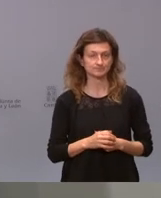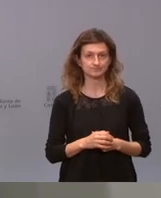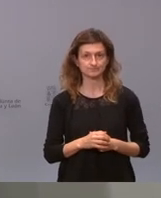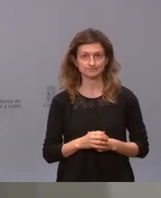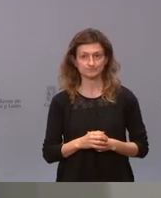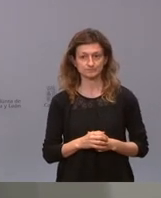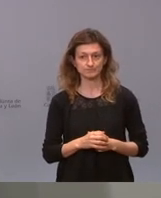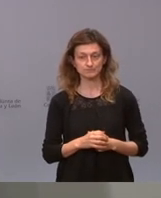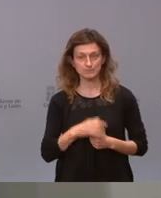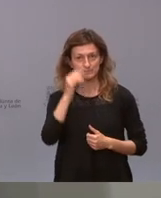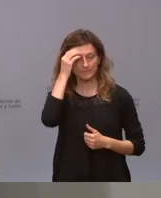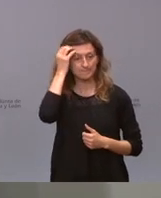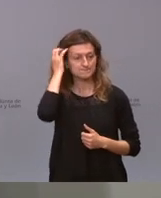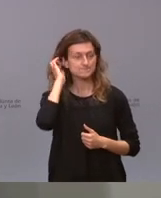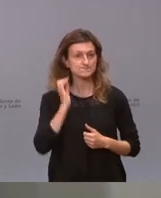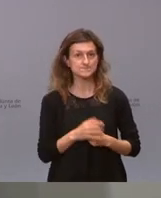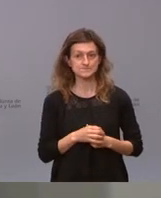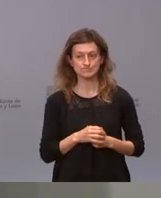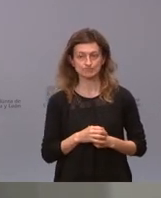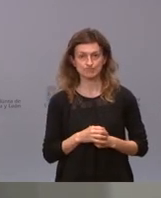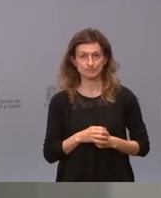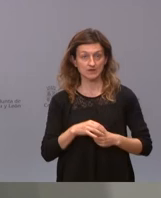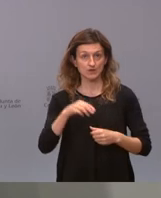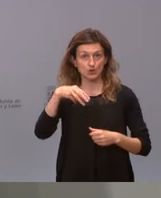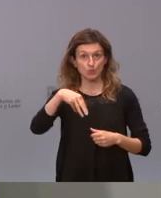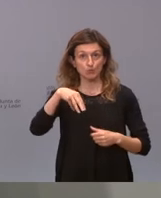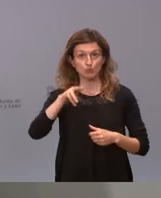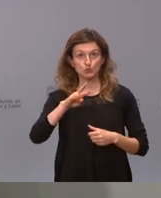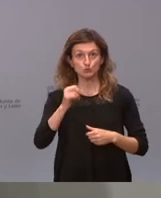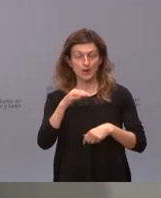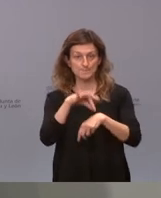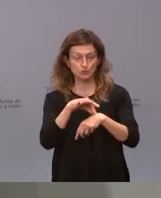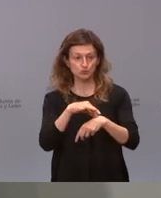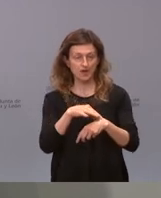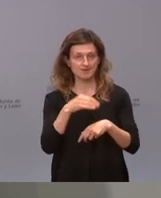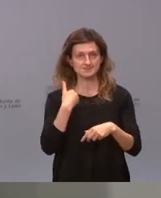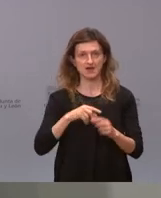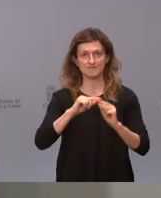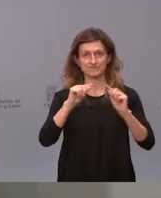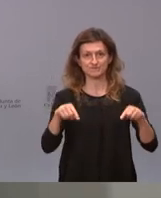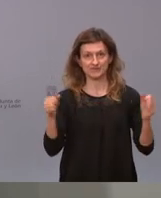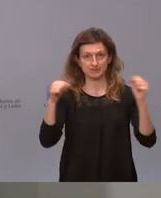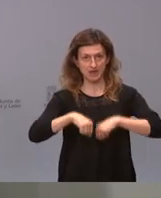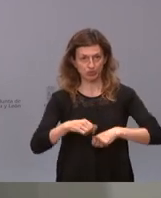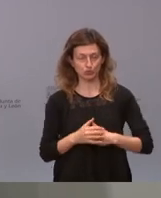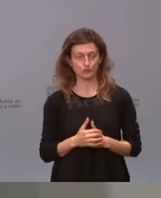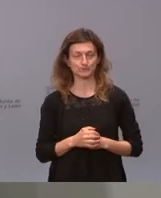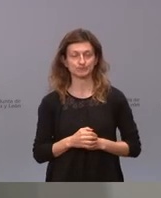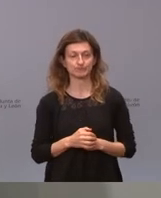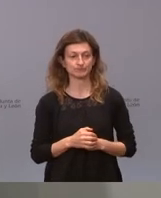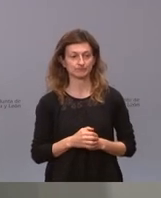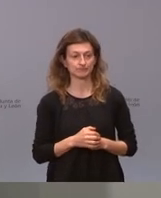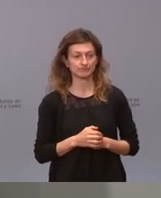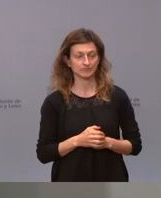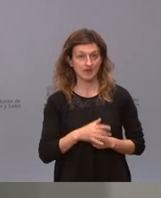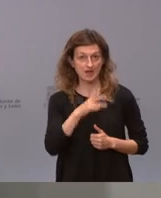bien sobre el asunto de las mutuas nosotros ya tenemos firmado un convenio a este respecto en este